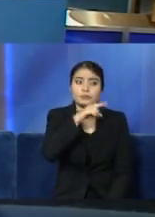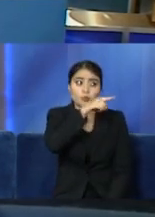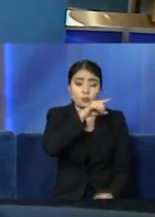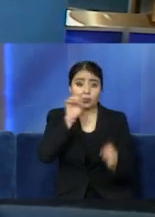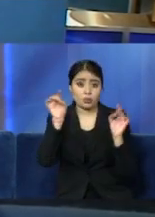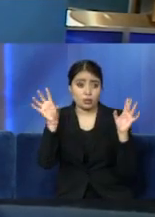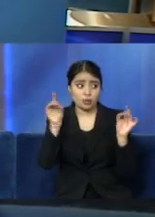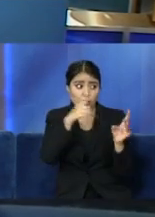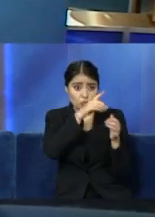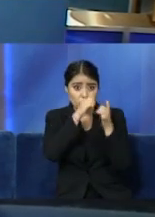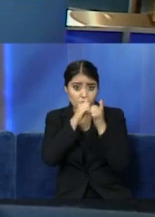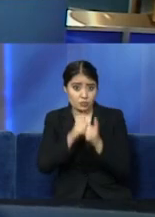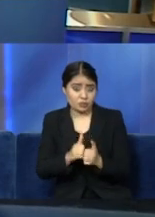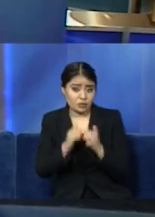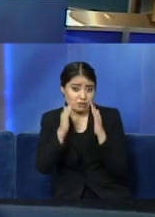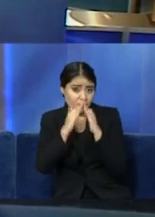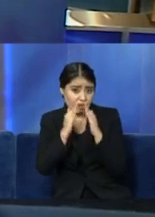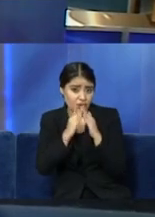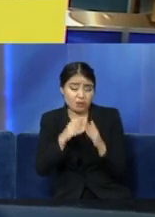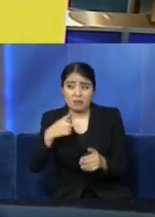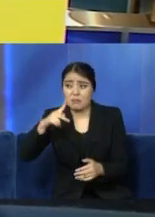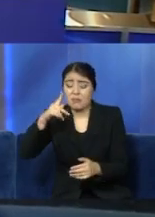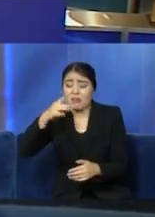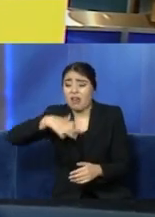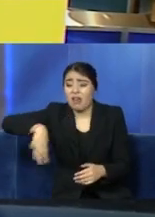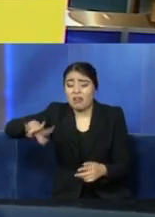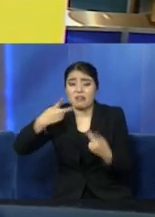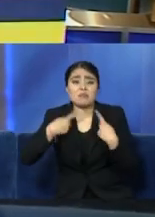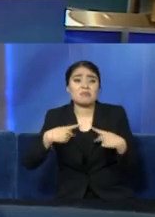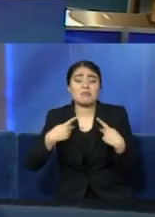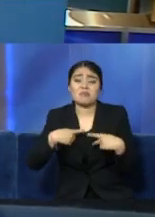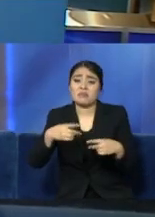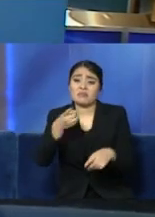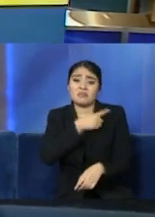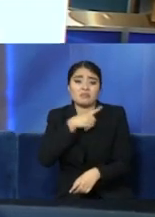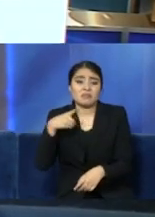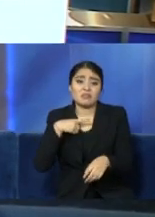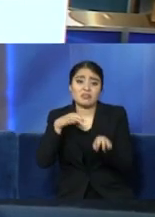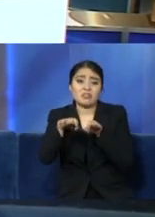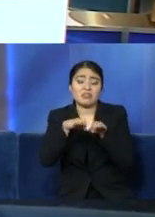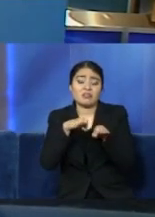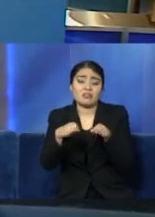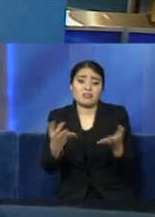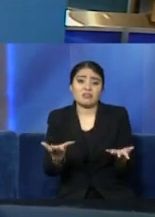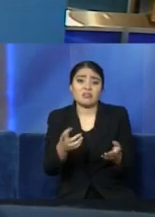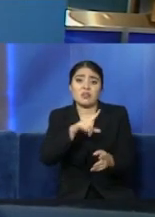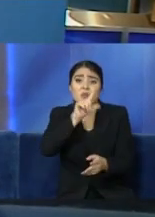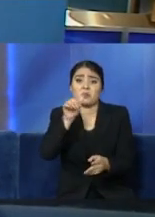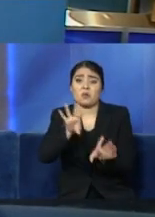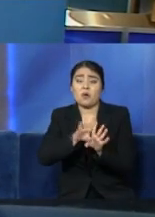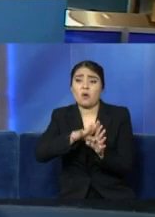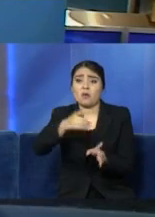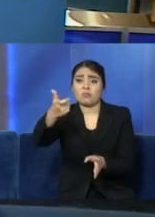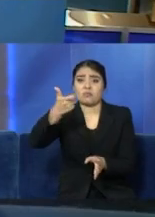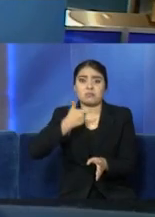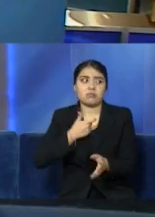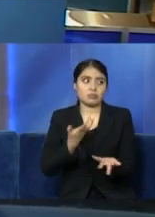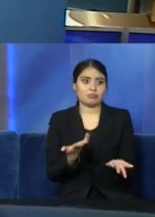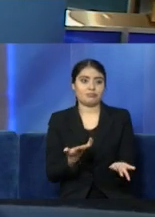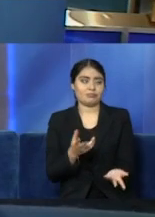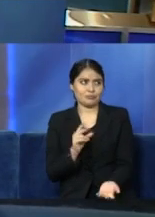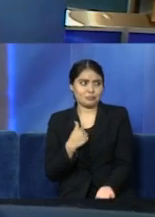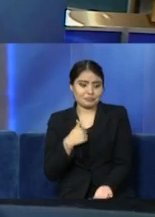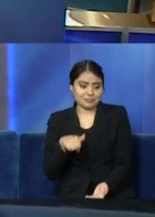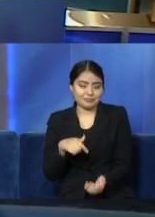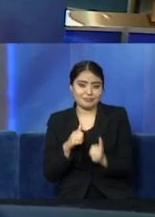casa y muchos mexicanos tenemos que trabajar porque ¿quién le dará de comer a mis hijos? Pues, no, yo estoy trabajando aquí.